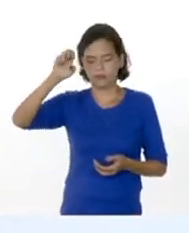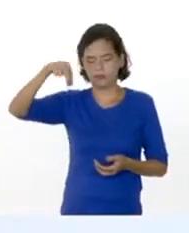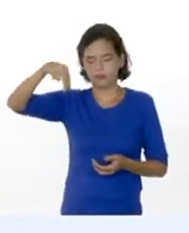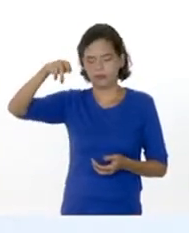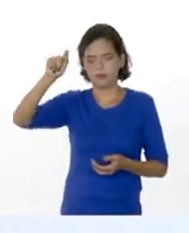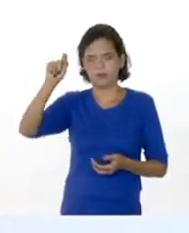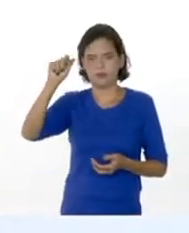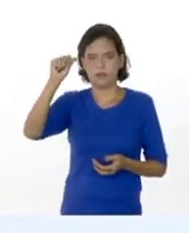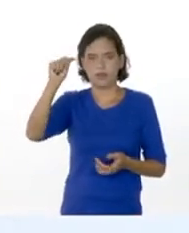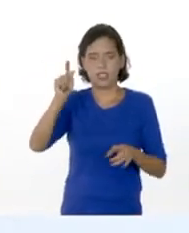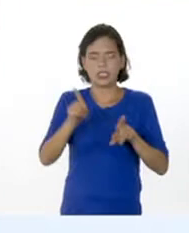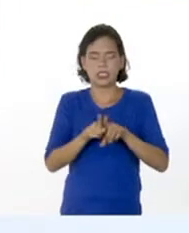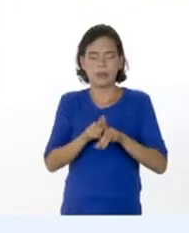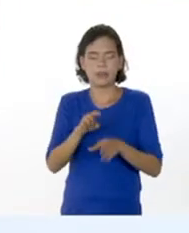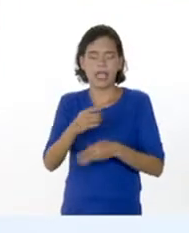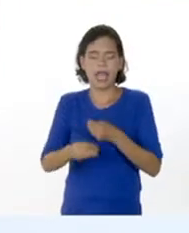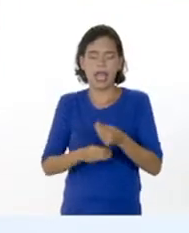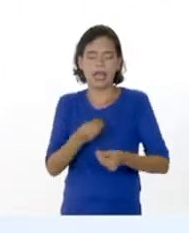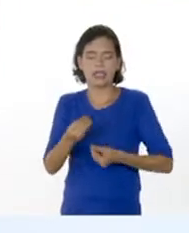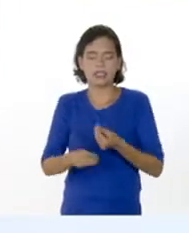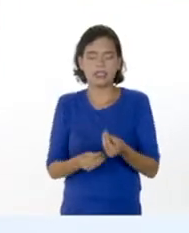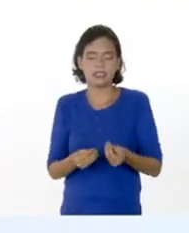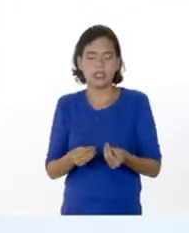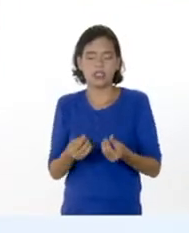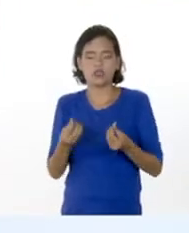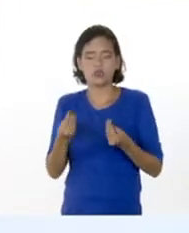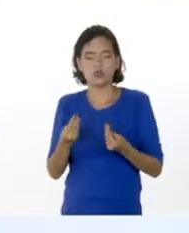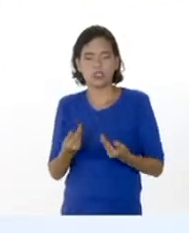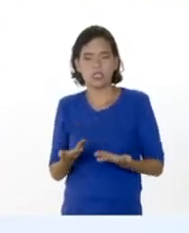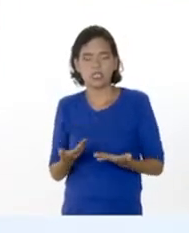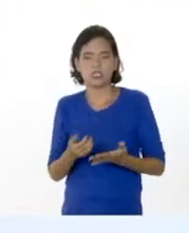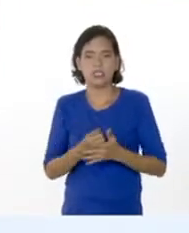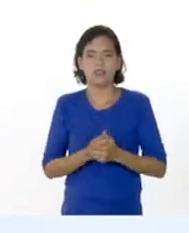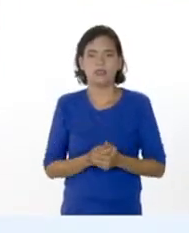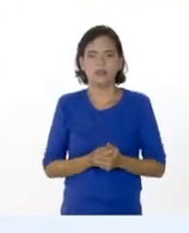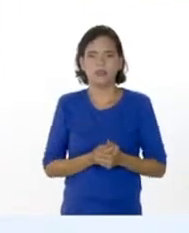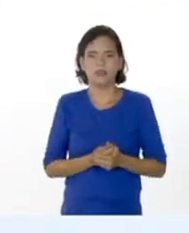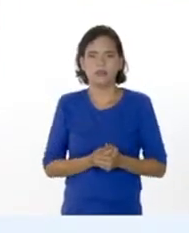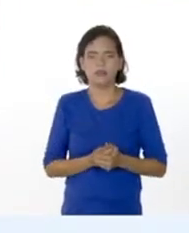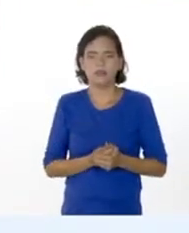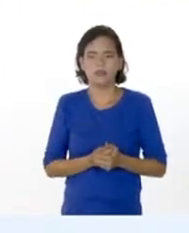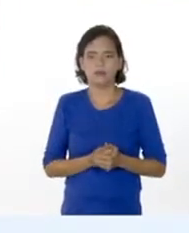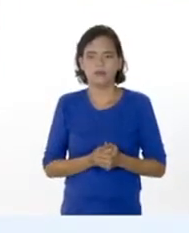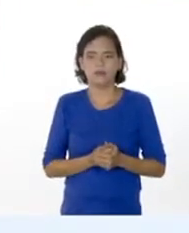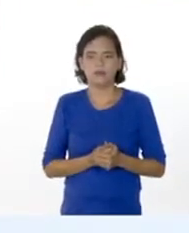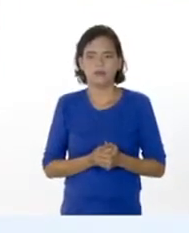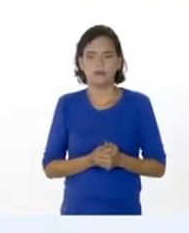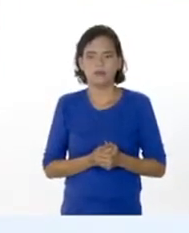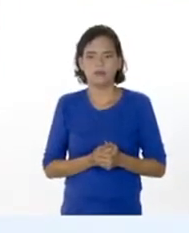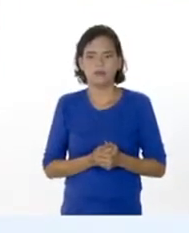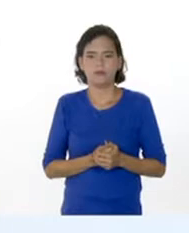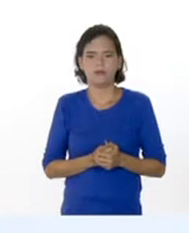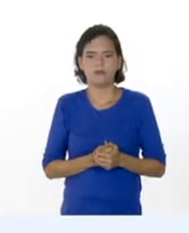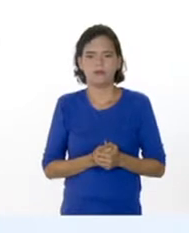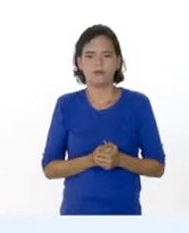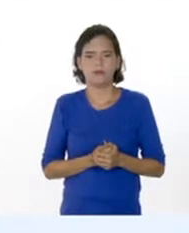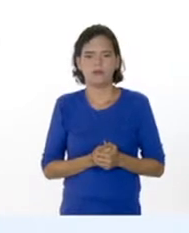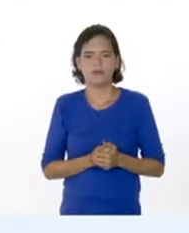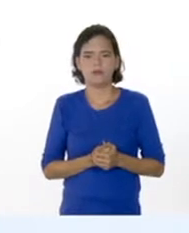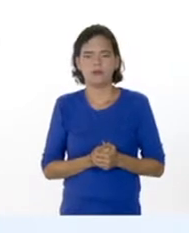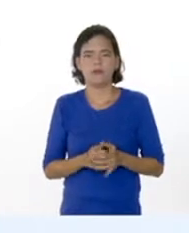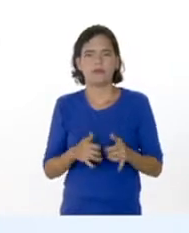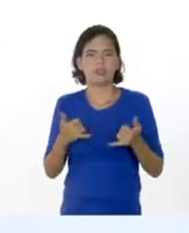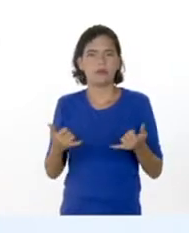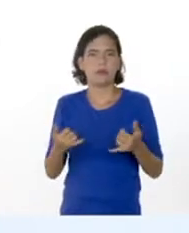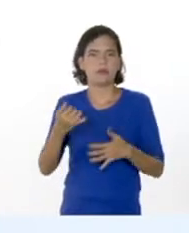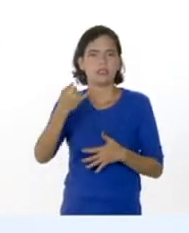hormonas. Entre las primeras hormonas que se van a producir es la gonadotropina. ¿Qué va a ser esa gonadotropina en ese bebé? ¿Qué va